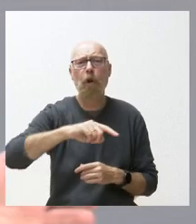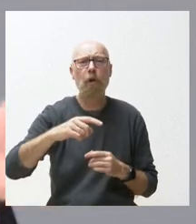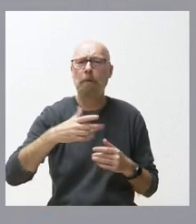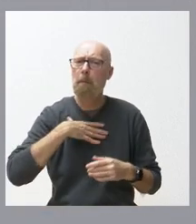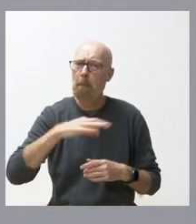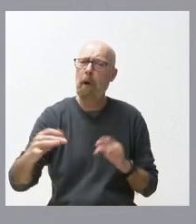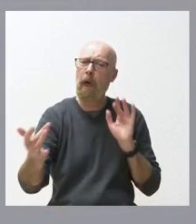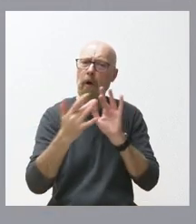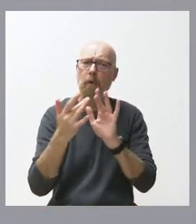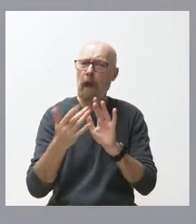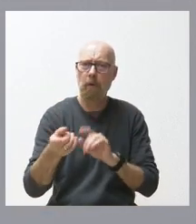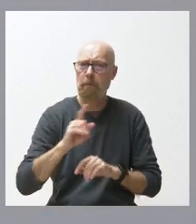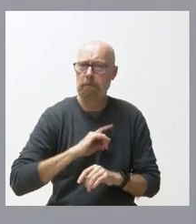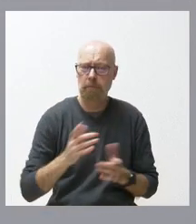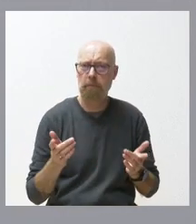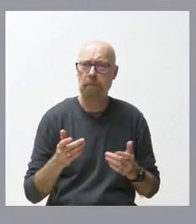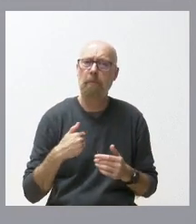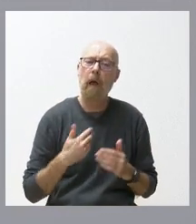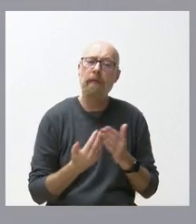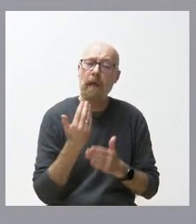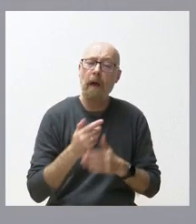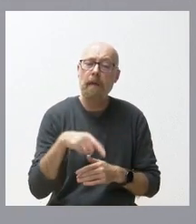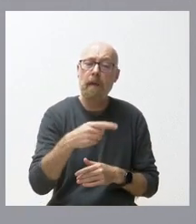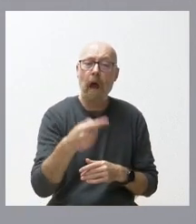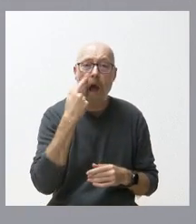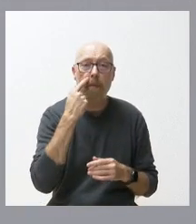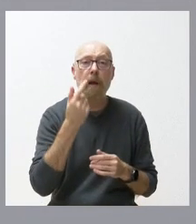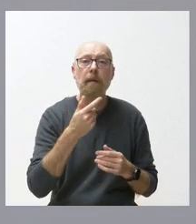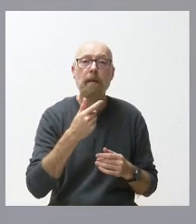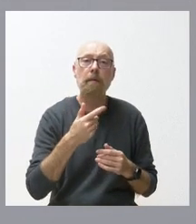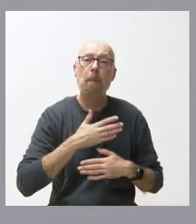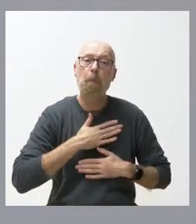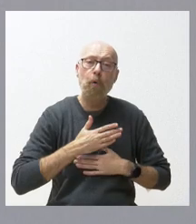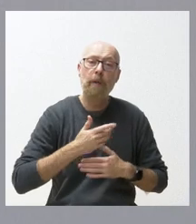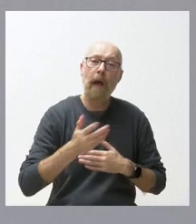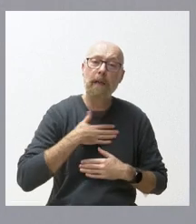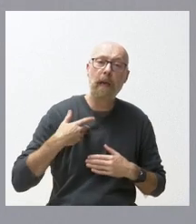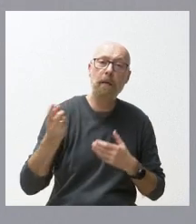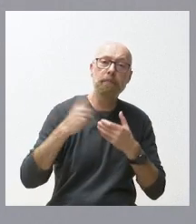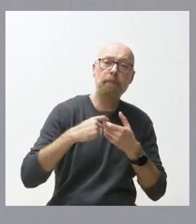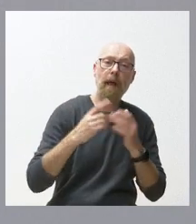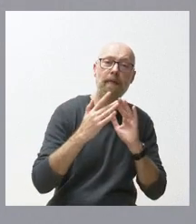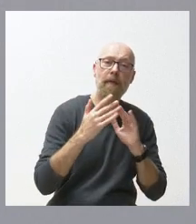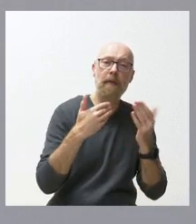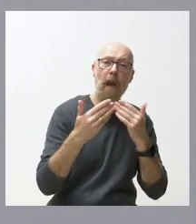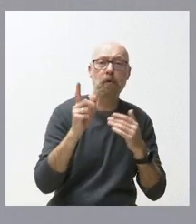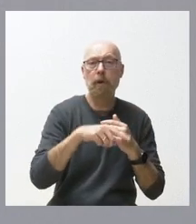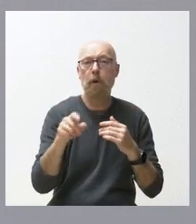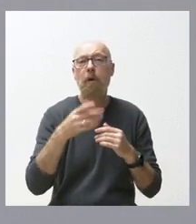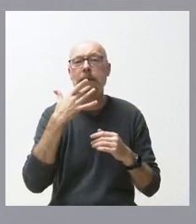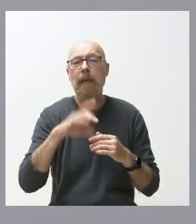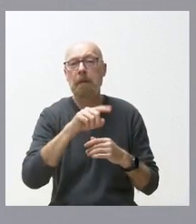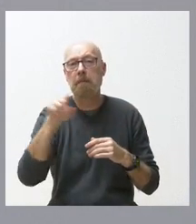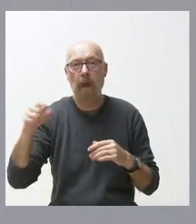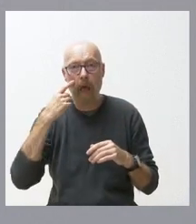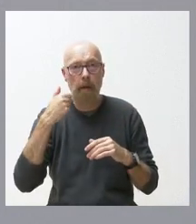unos días vamos a ver lógicamente quién tiene voluntad de dialogar quién tiene voluntad de acordar quién tiene voluntad de intentar alcanzar un gran pacto presupuestario la Junta